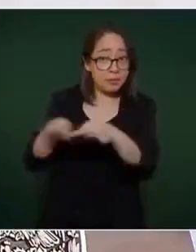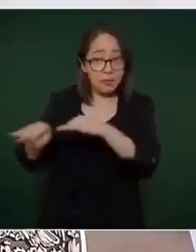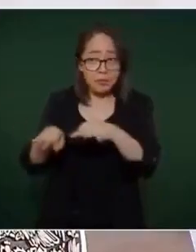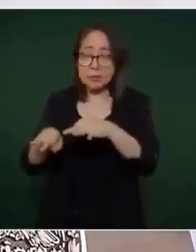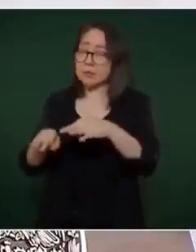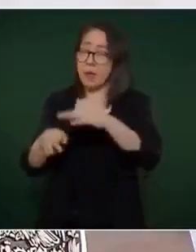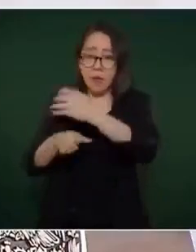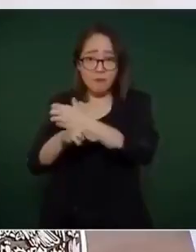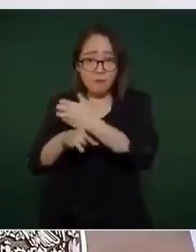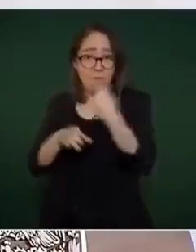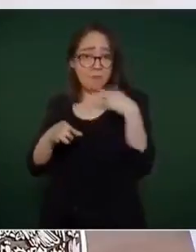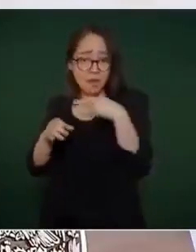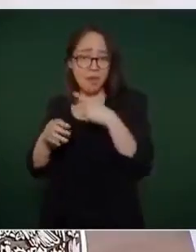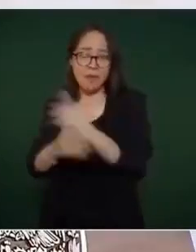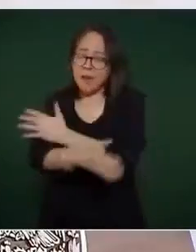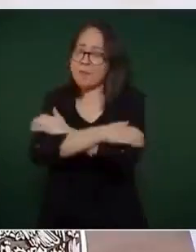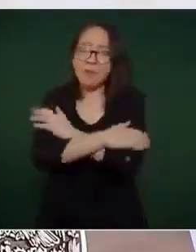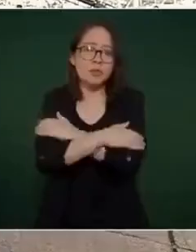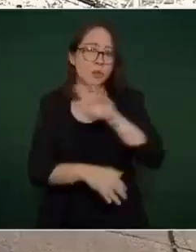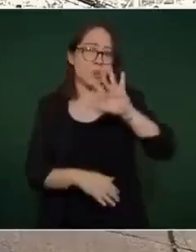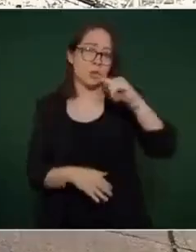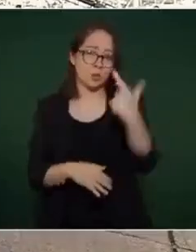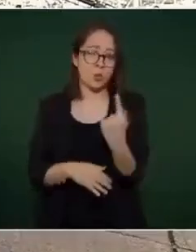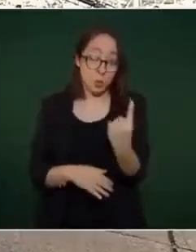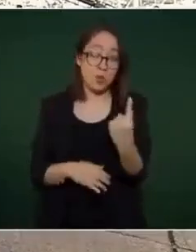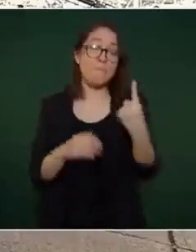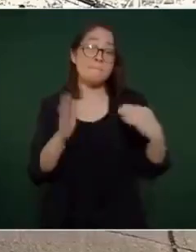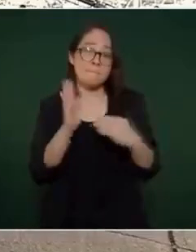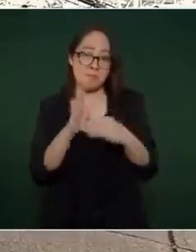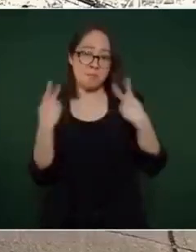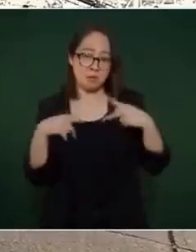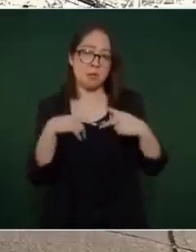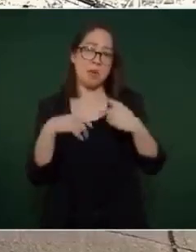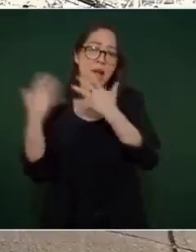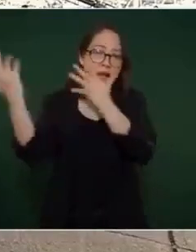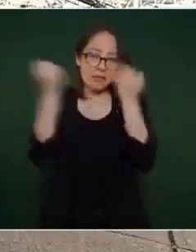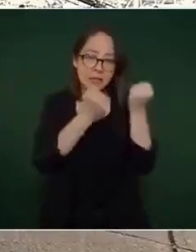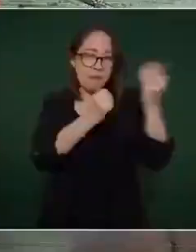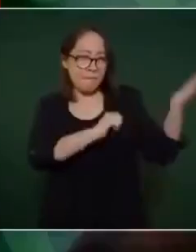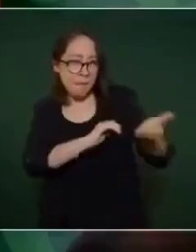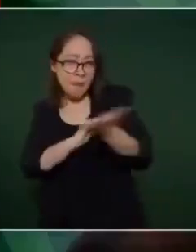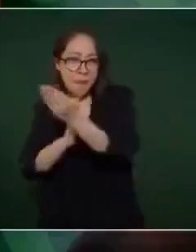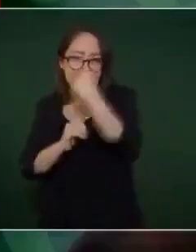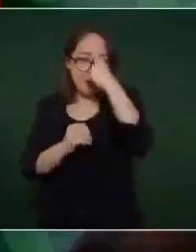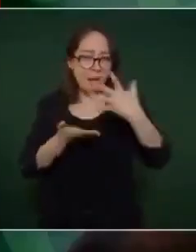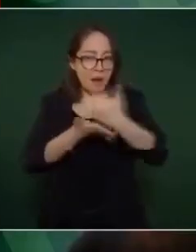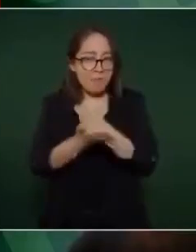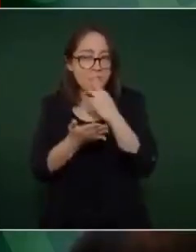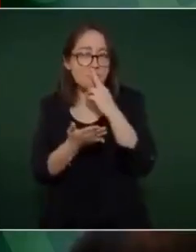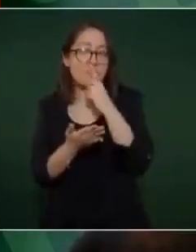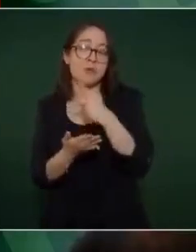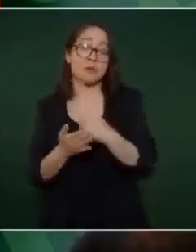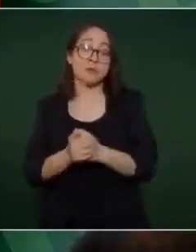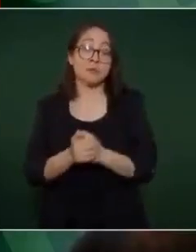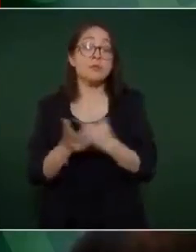veracruzano abrazos a 51 mil cañeros que mejoran sus ingresos abrazos con fertilizante